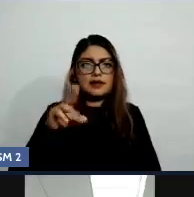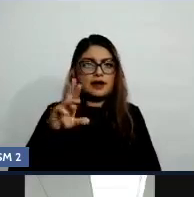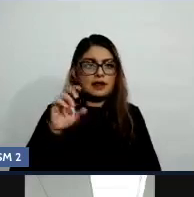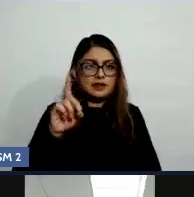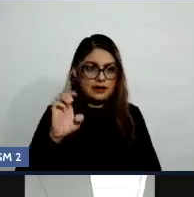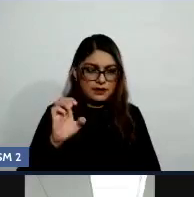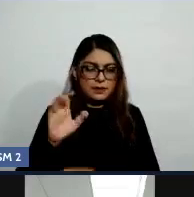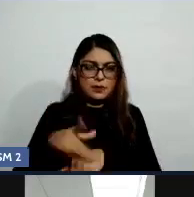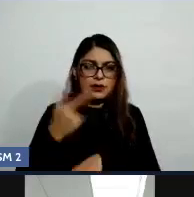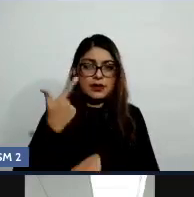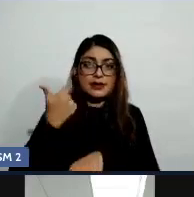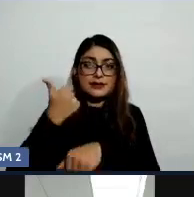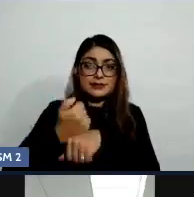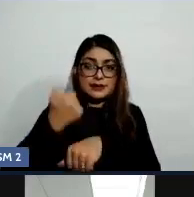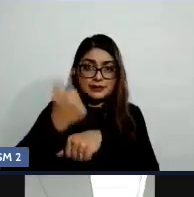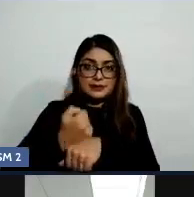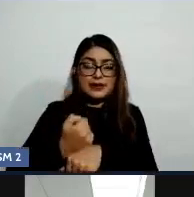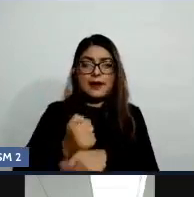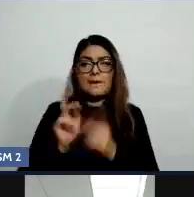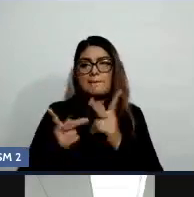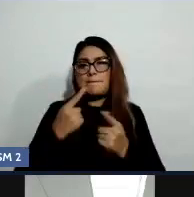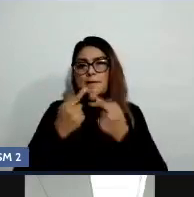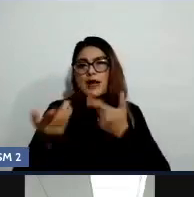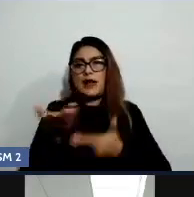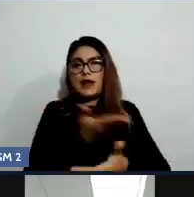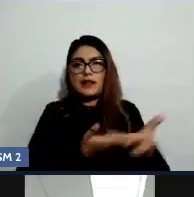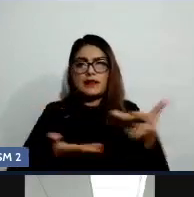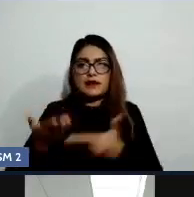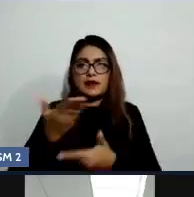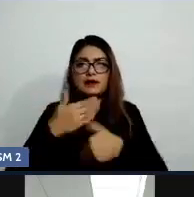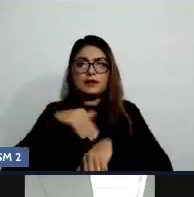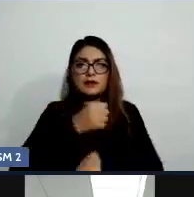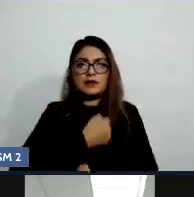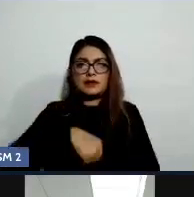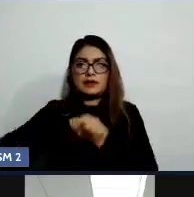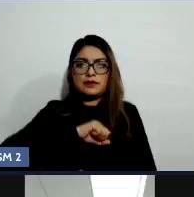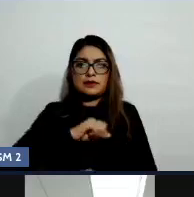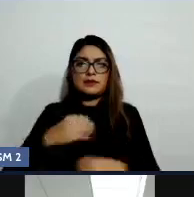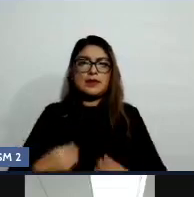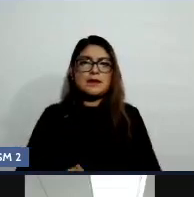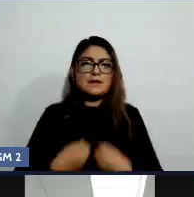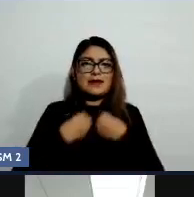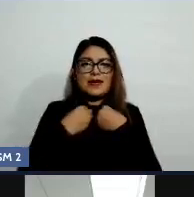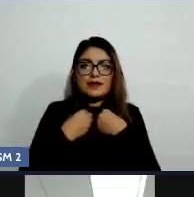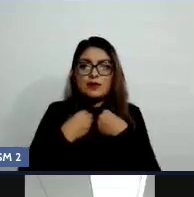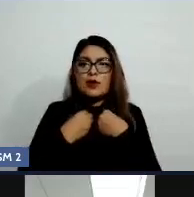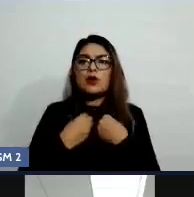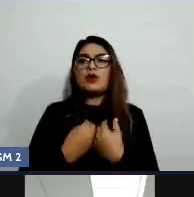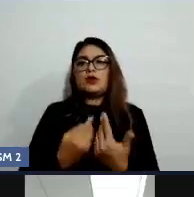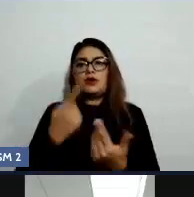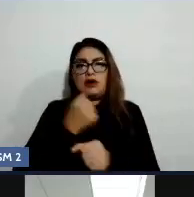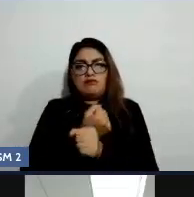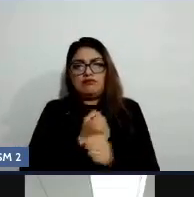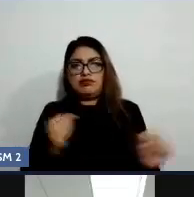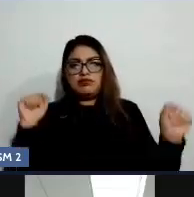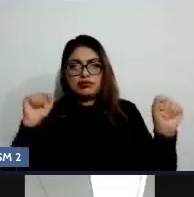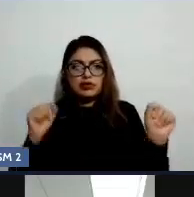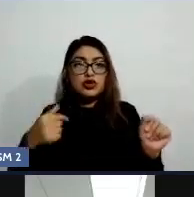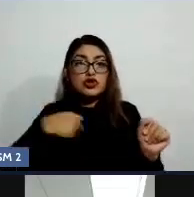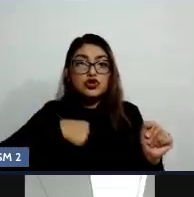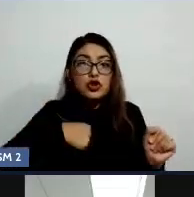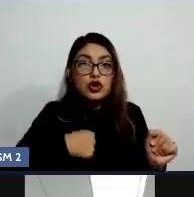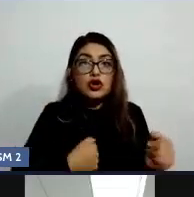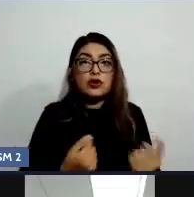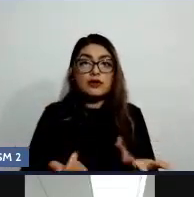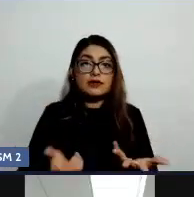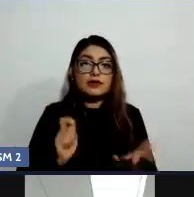salud viviendo sin ataduras estrategias para la prevención de adicciones en el marco del programa institucional